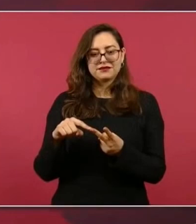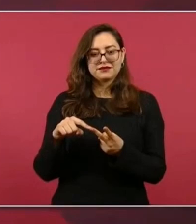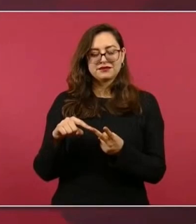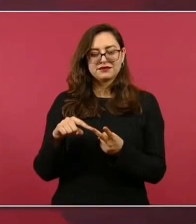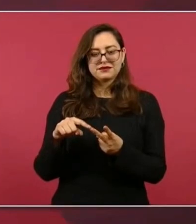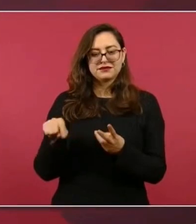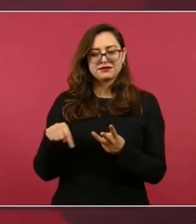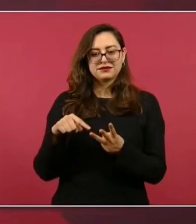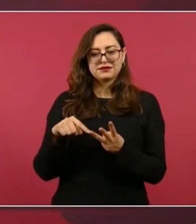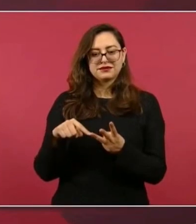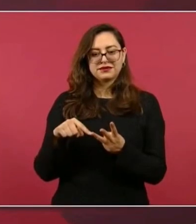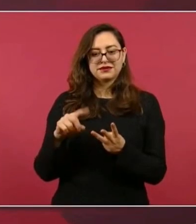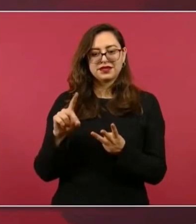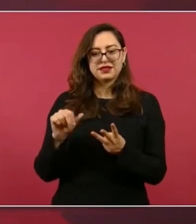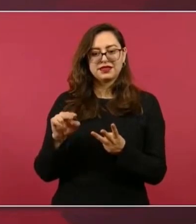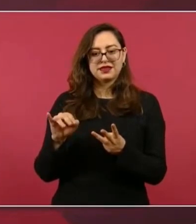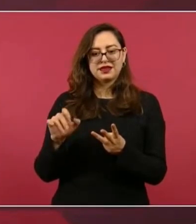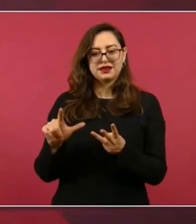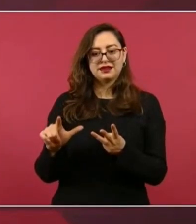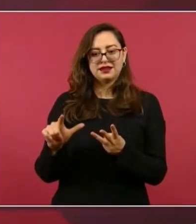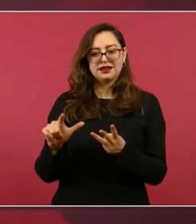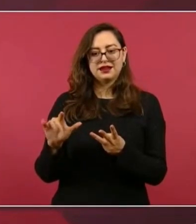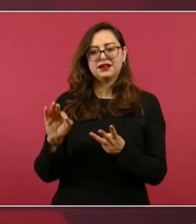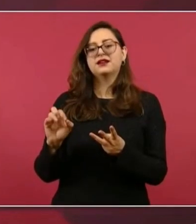Daniel Fernández,